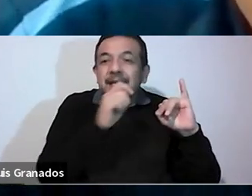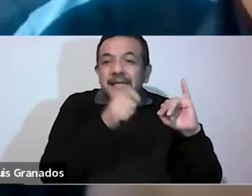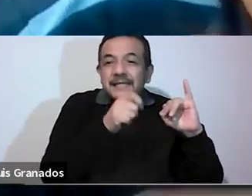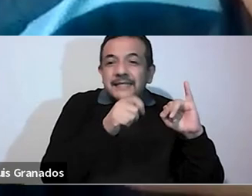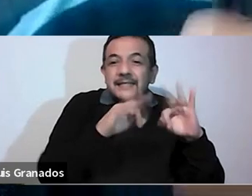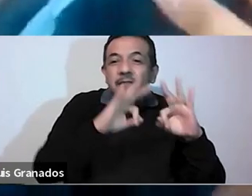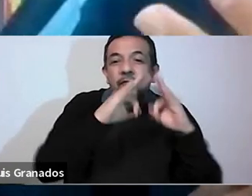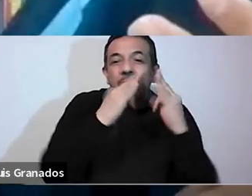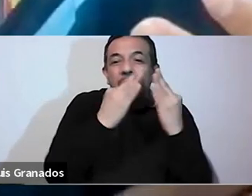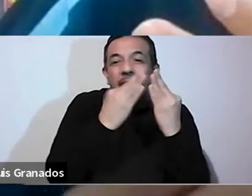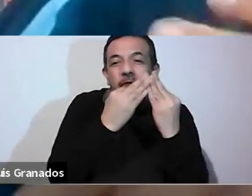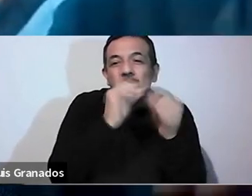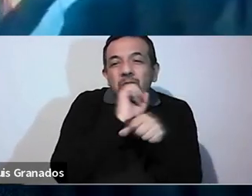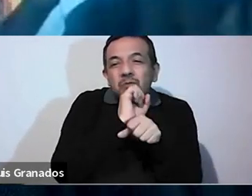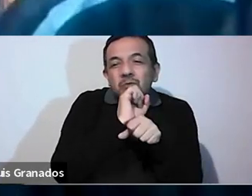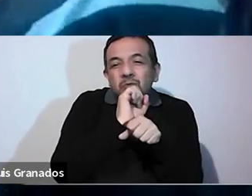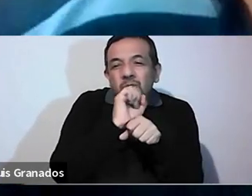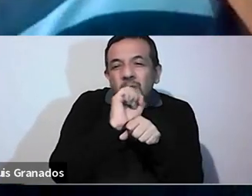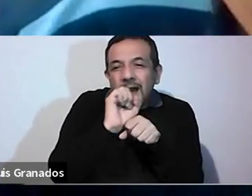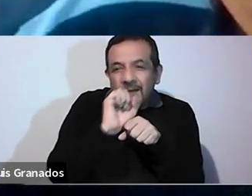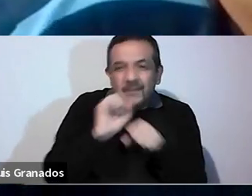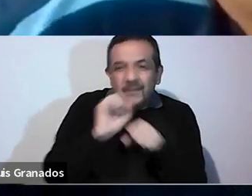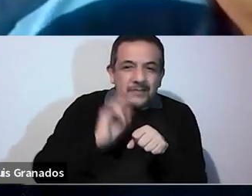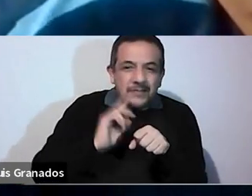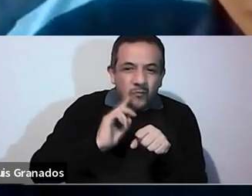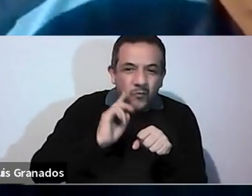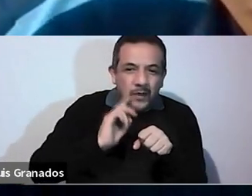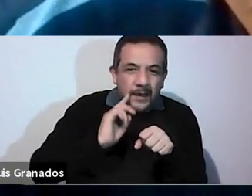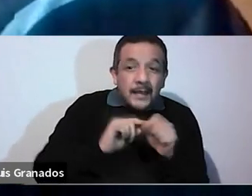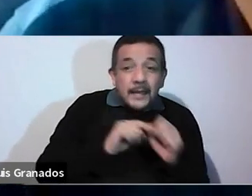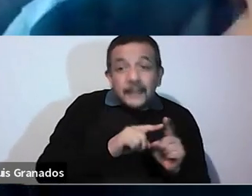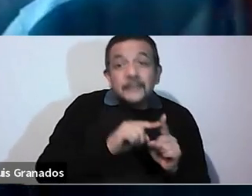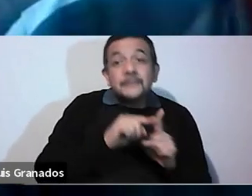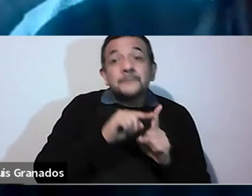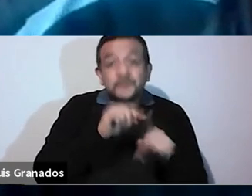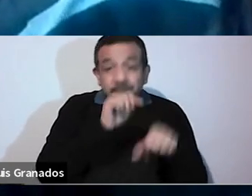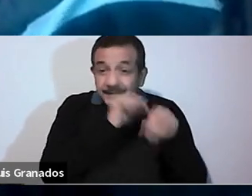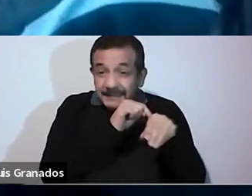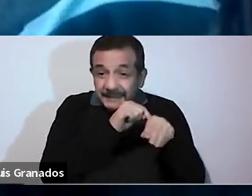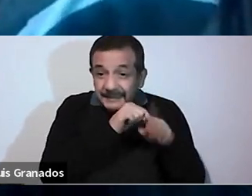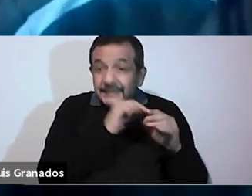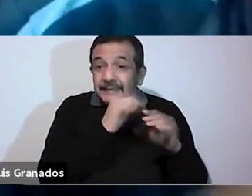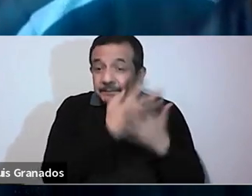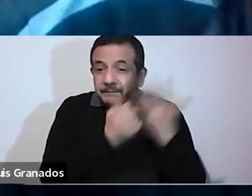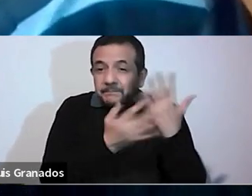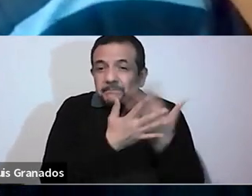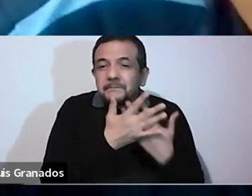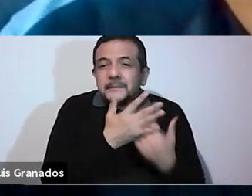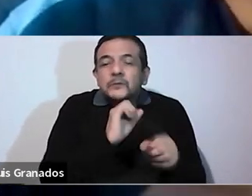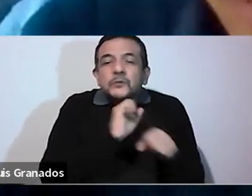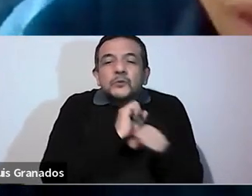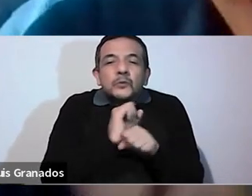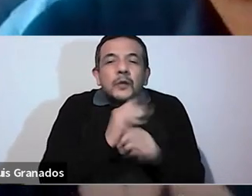una mano más suave, más áspera, una misericordia que abarca esa ternura de la madre,